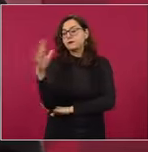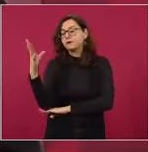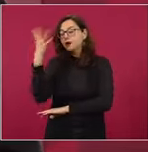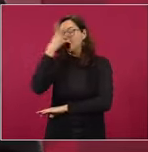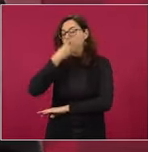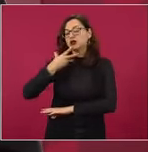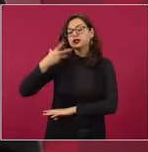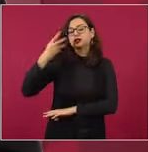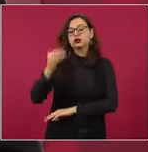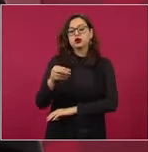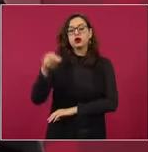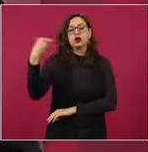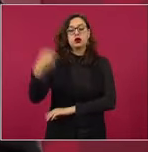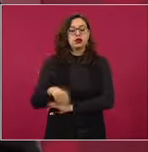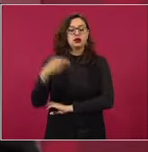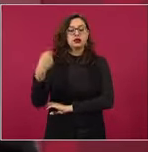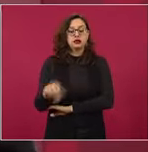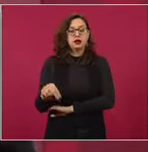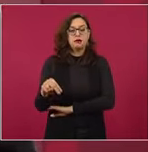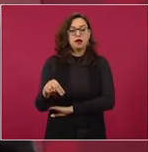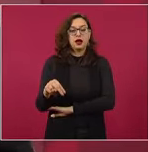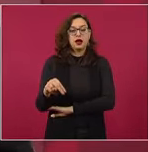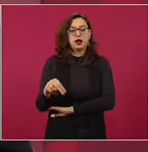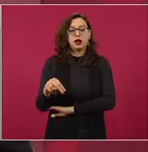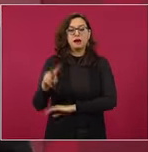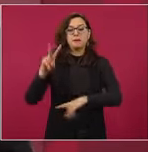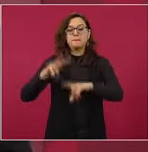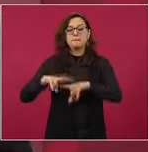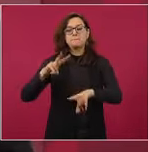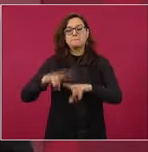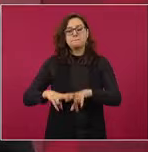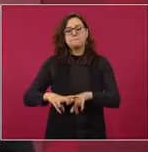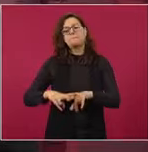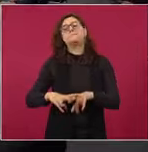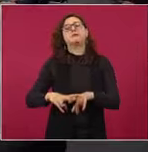a llamar el Parque del Jaguar,